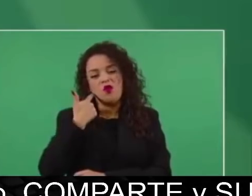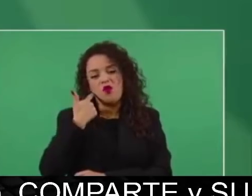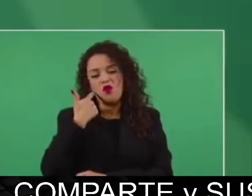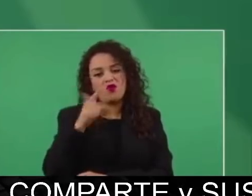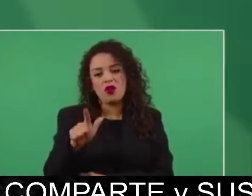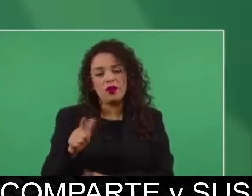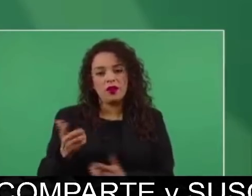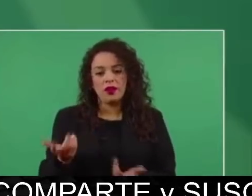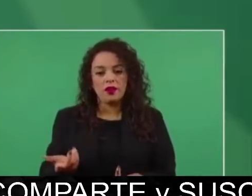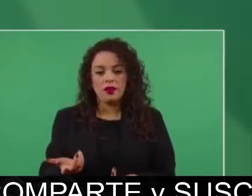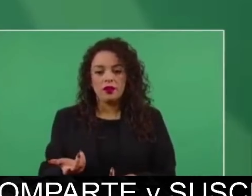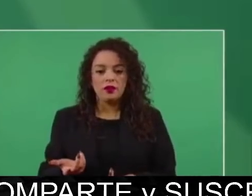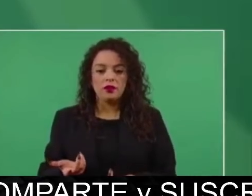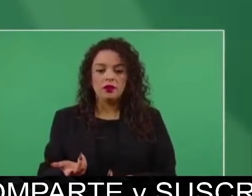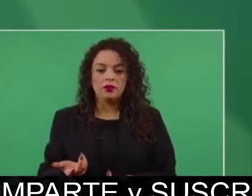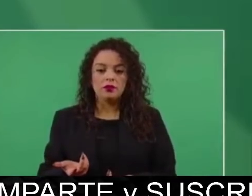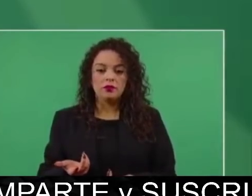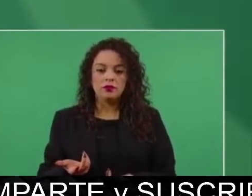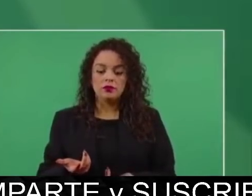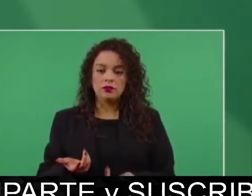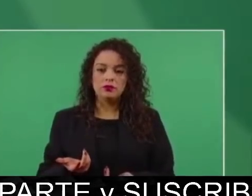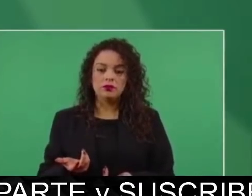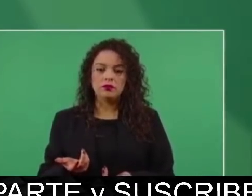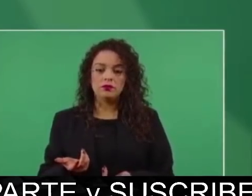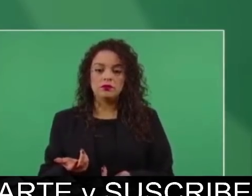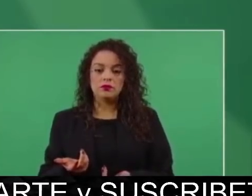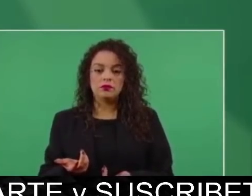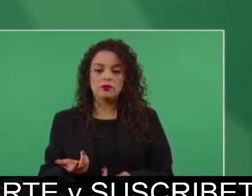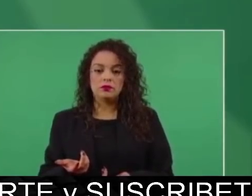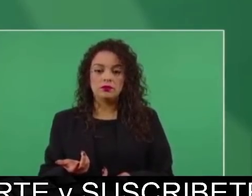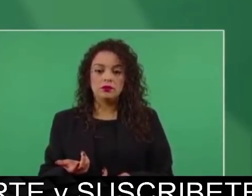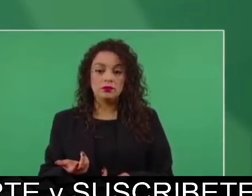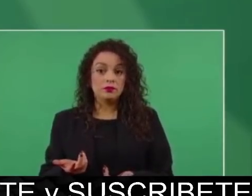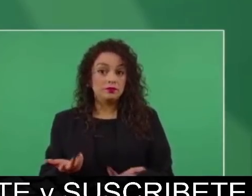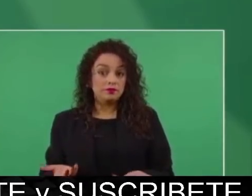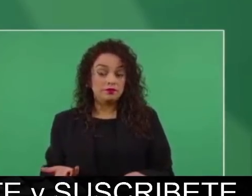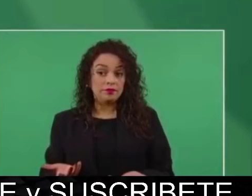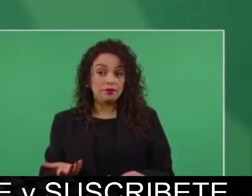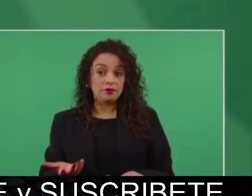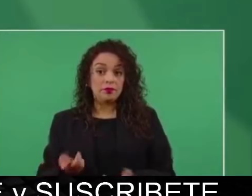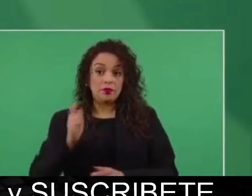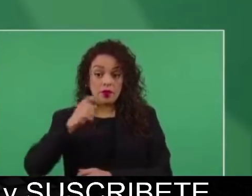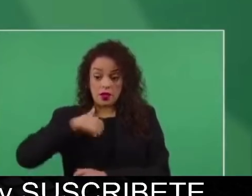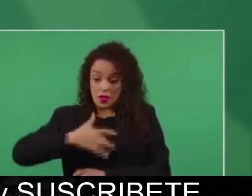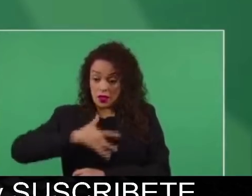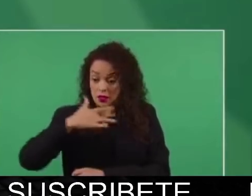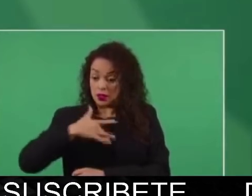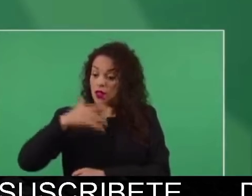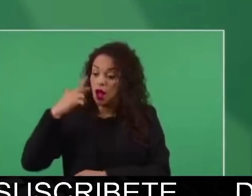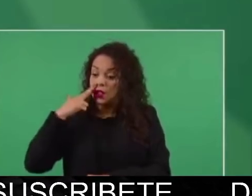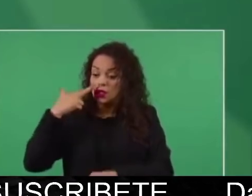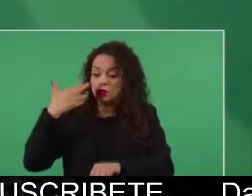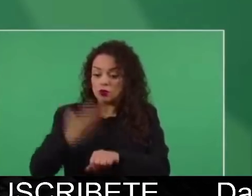quedarme con la responsabilidad de no haber